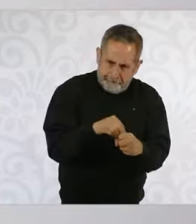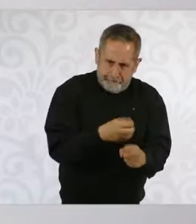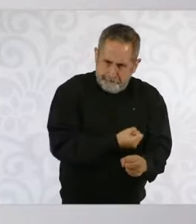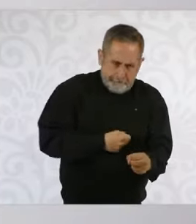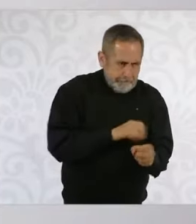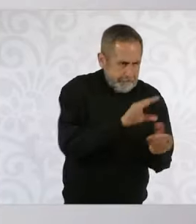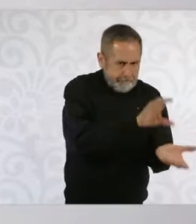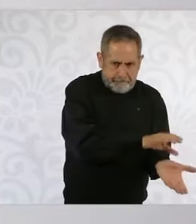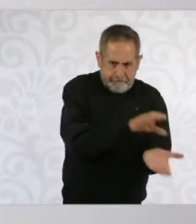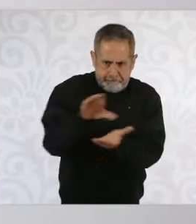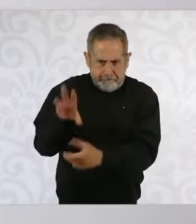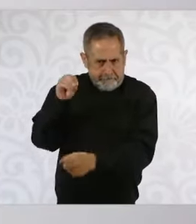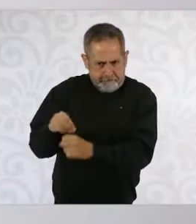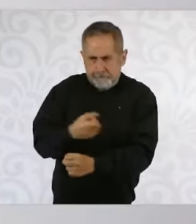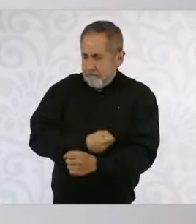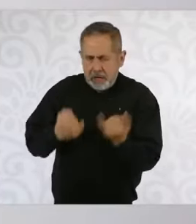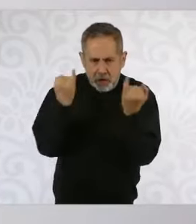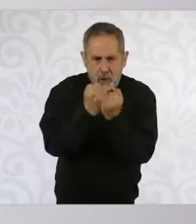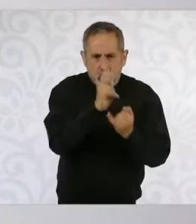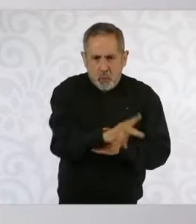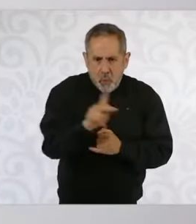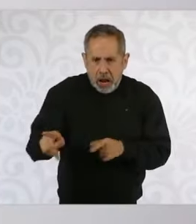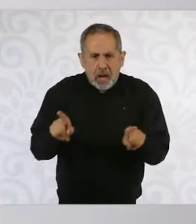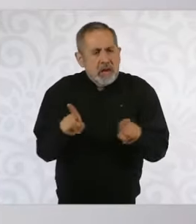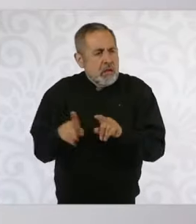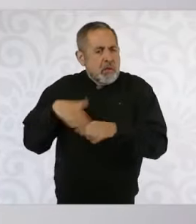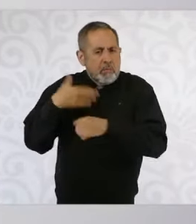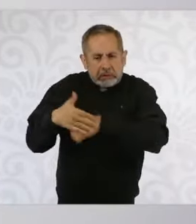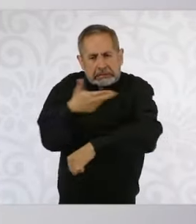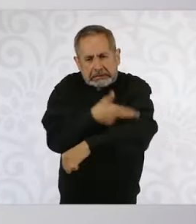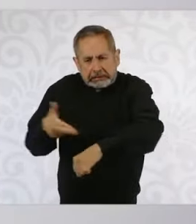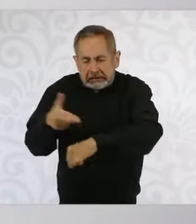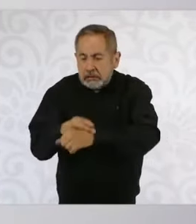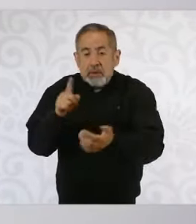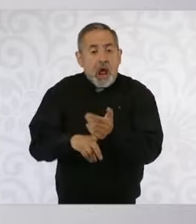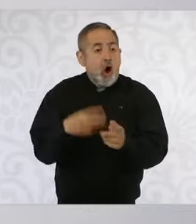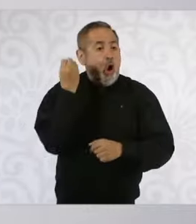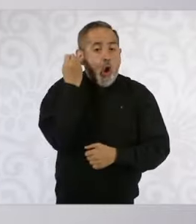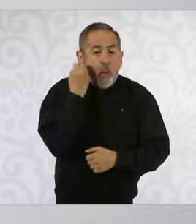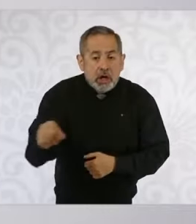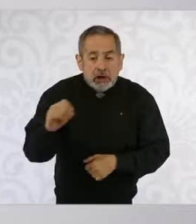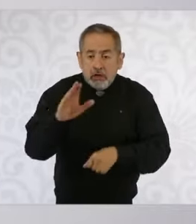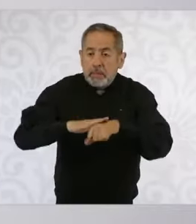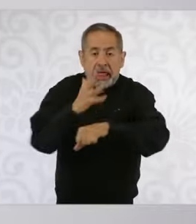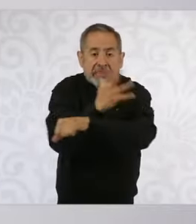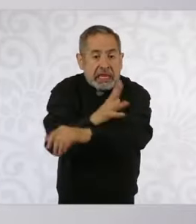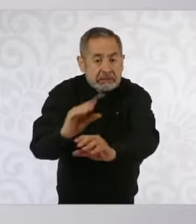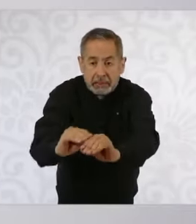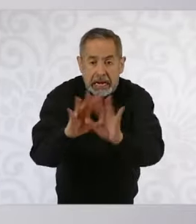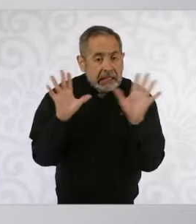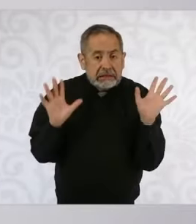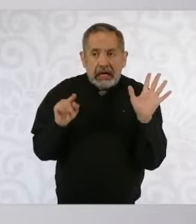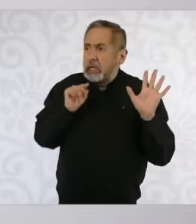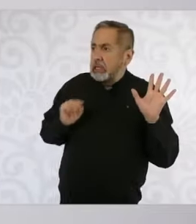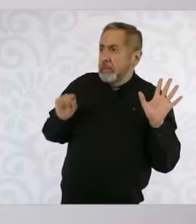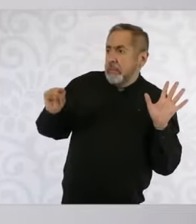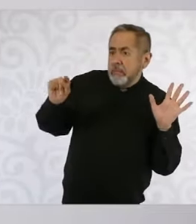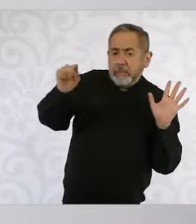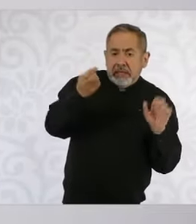Y vamos a generar mecanismos de obligatoriedad, de transparencia de todas las secretarías,